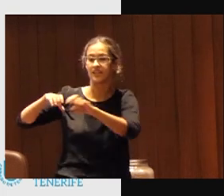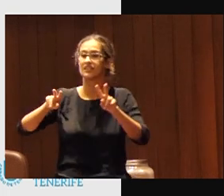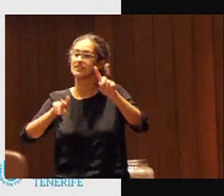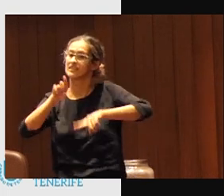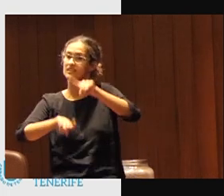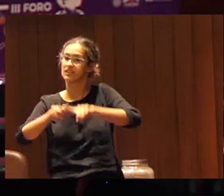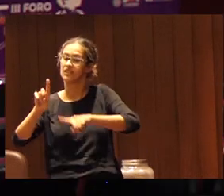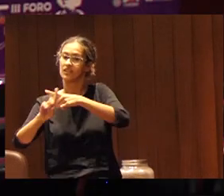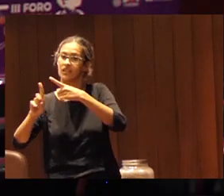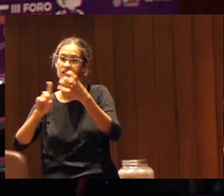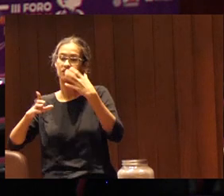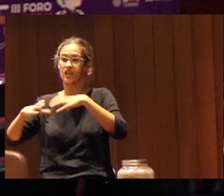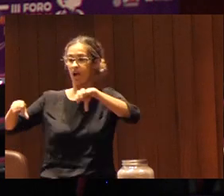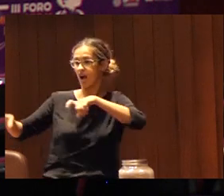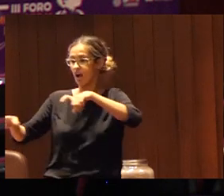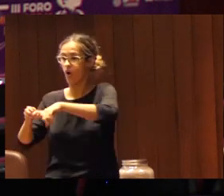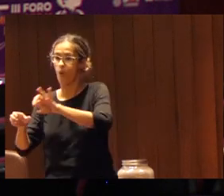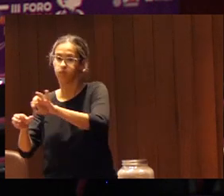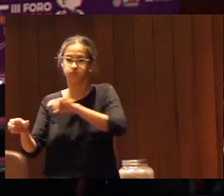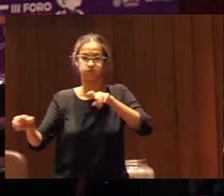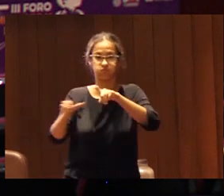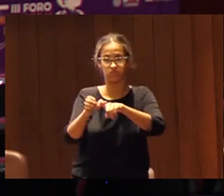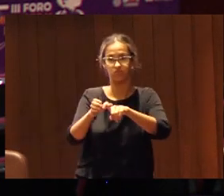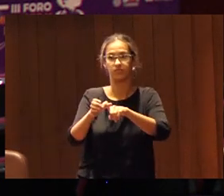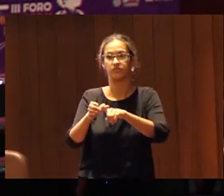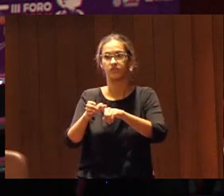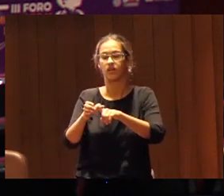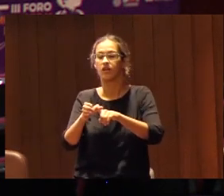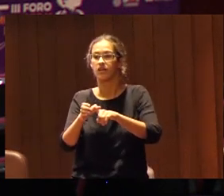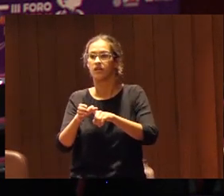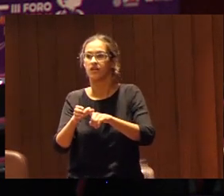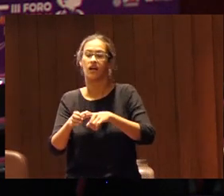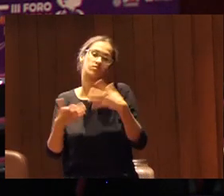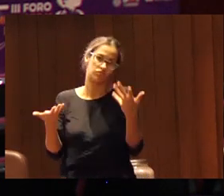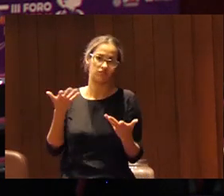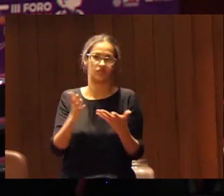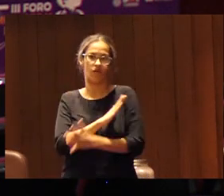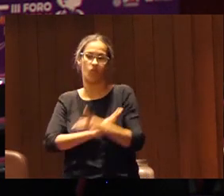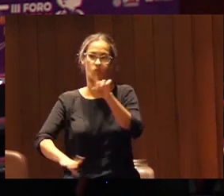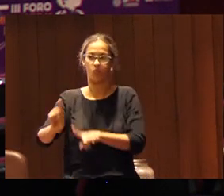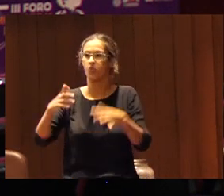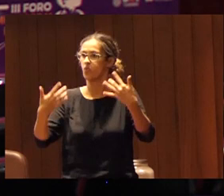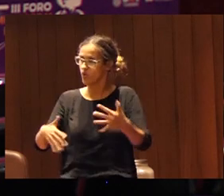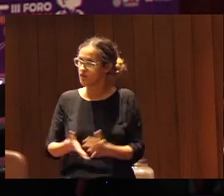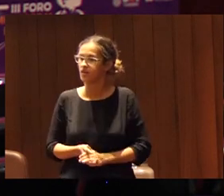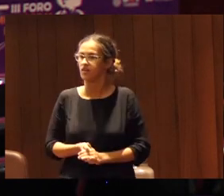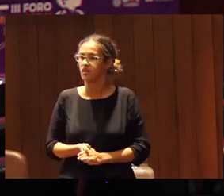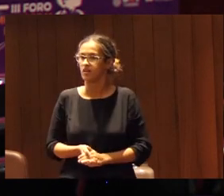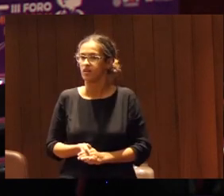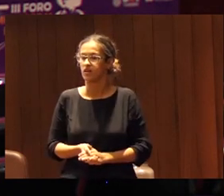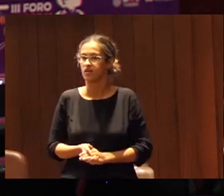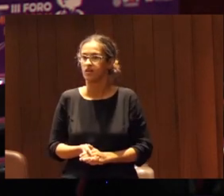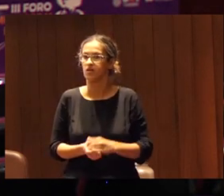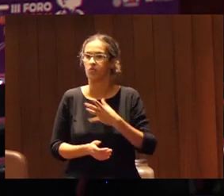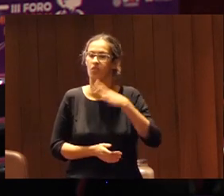entras en un sitio o en un digamos en un compartimento o en el otro tenemos un problema quizás tenemos que ver el continuum